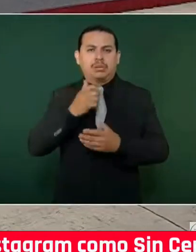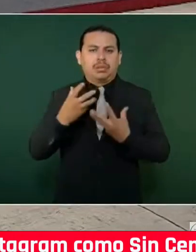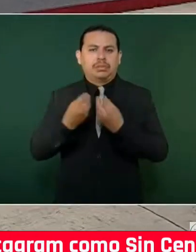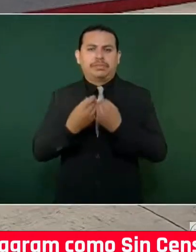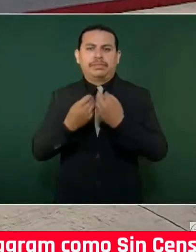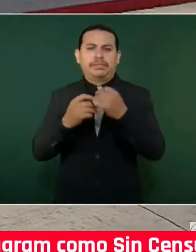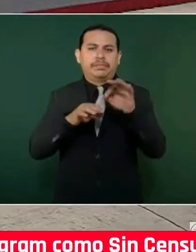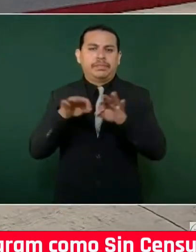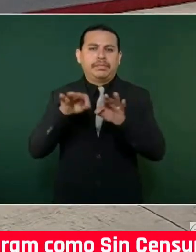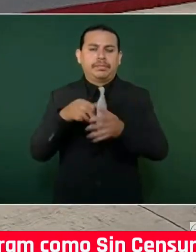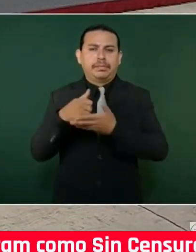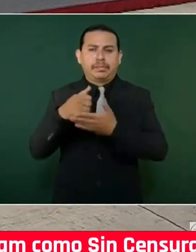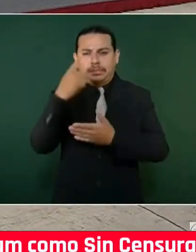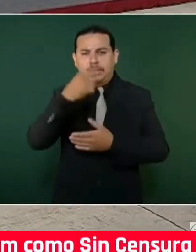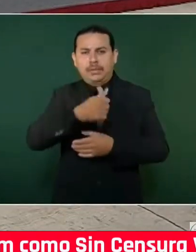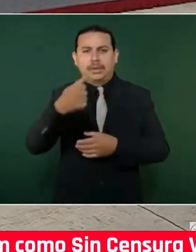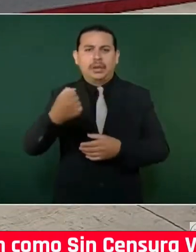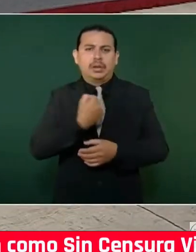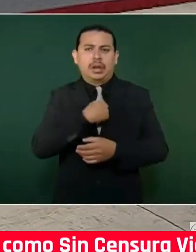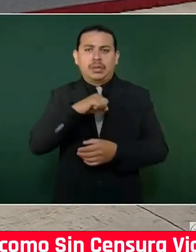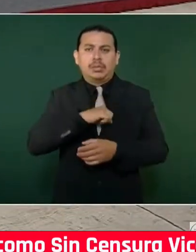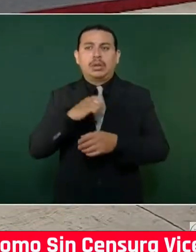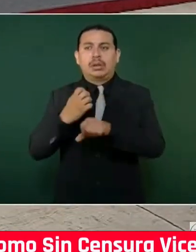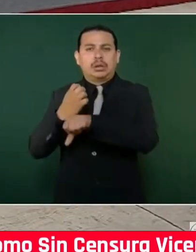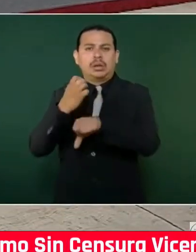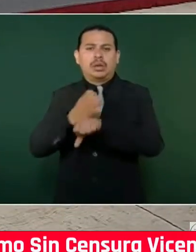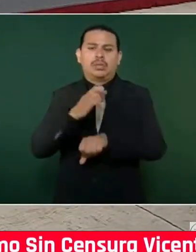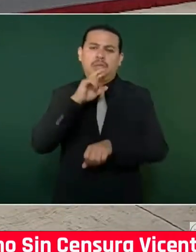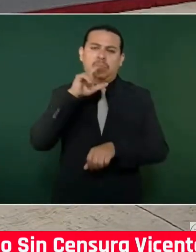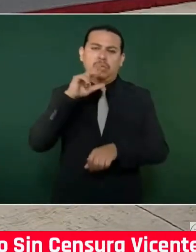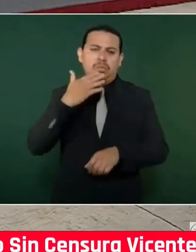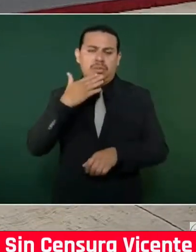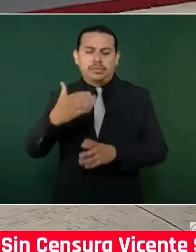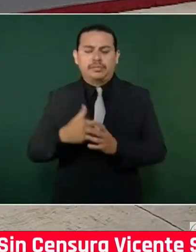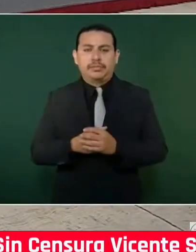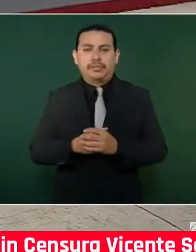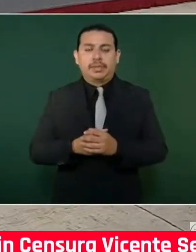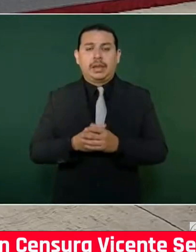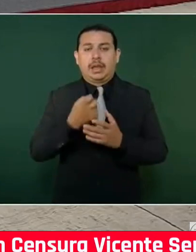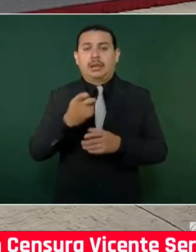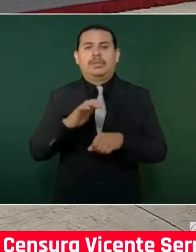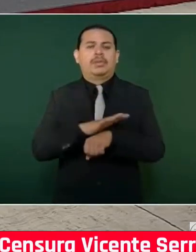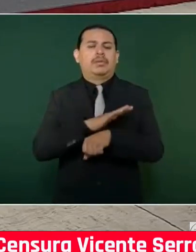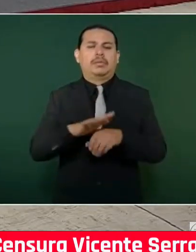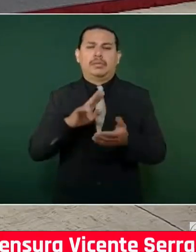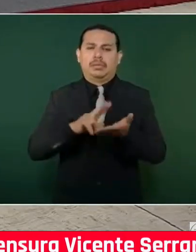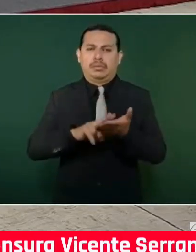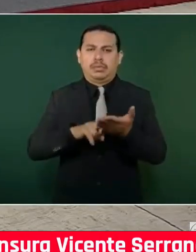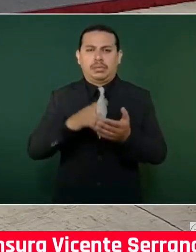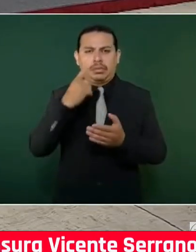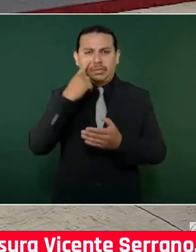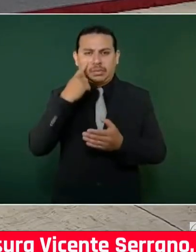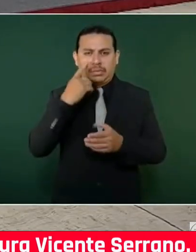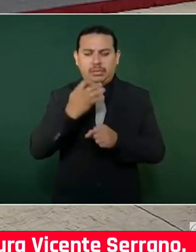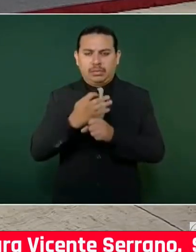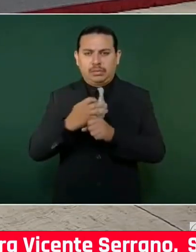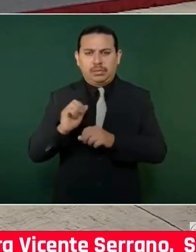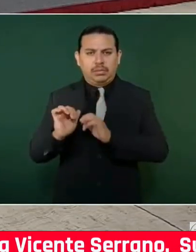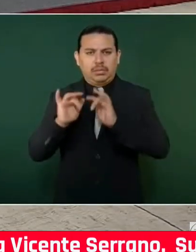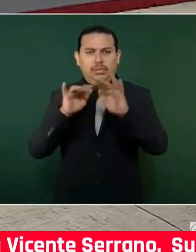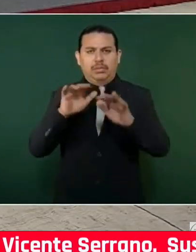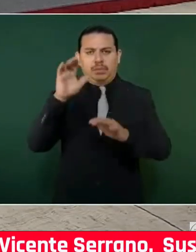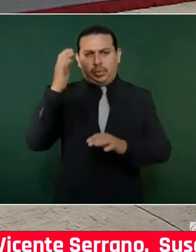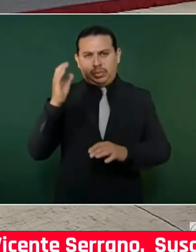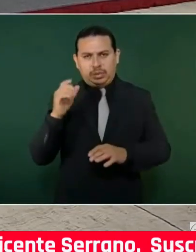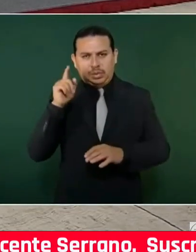la salud de cada uno de los estados. La que sigue, por favor. En este caso, vamos a salir de Coatzacoalcos, vamos a